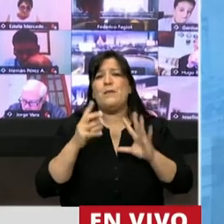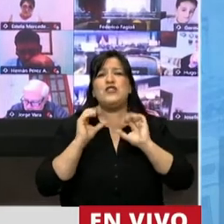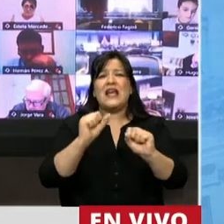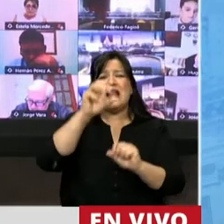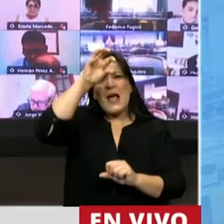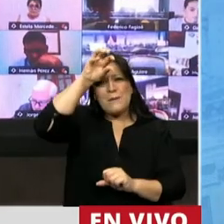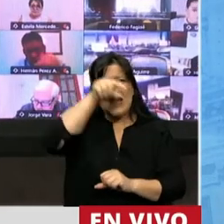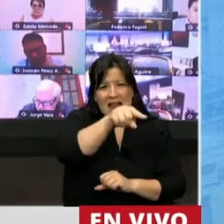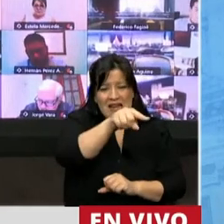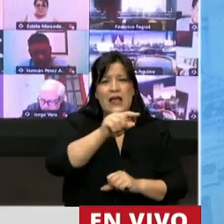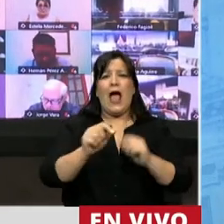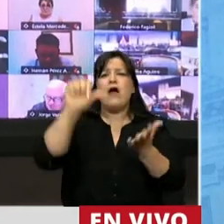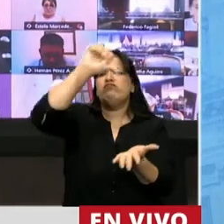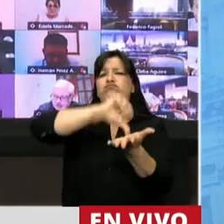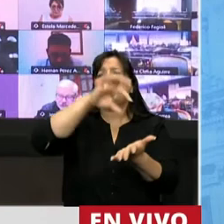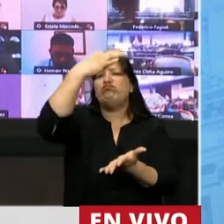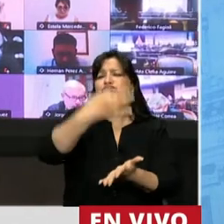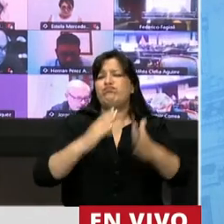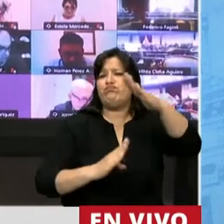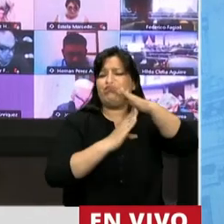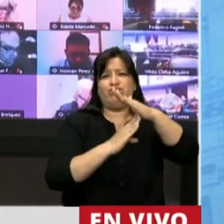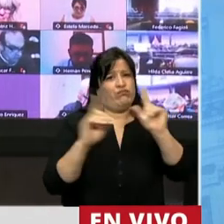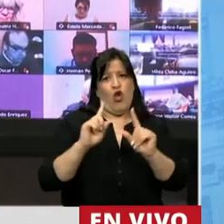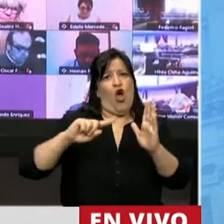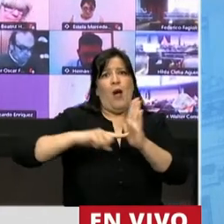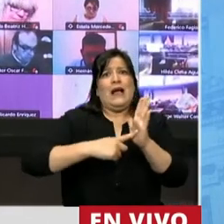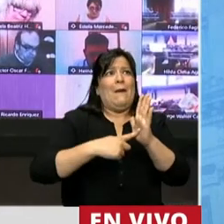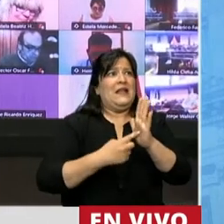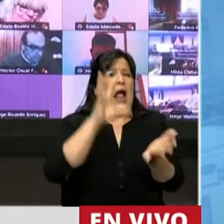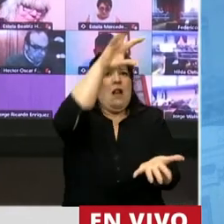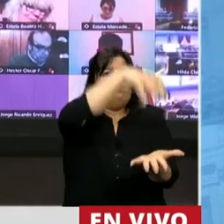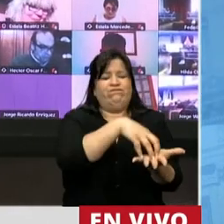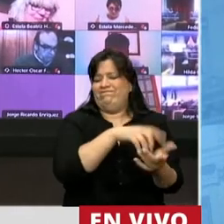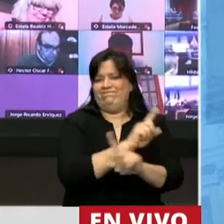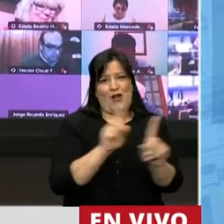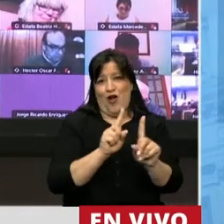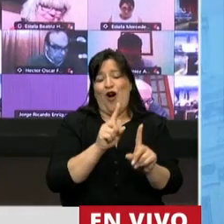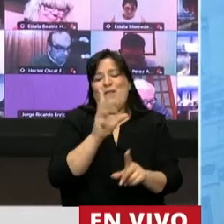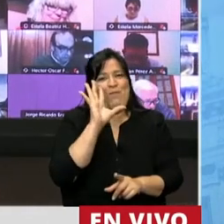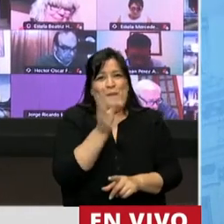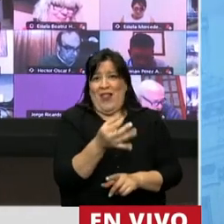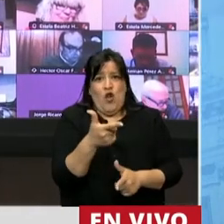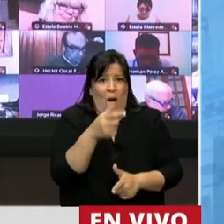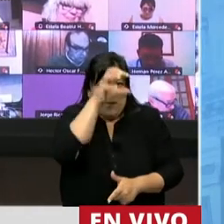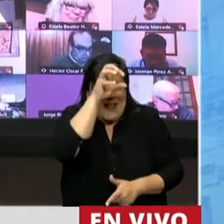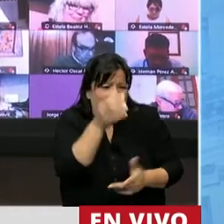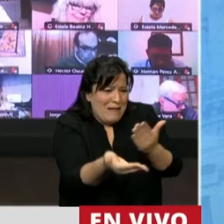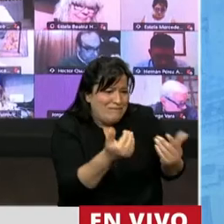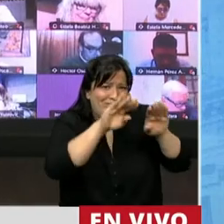Minería, la sede de la Secretaría de Minería no debería estar en la Ciudad Autónoma de Buenos Aires, donde claramente no hay mineral,